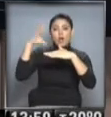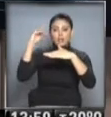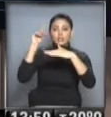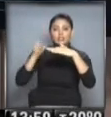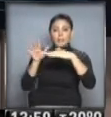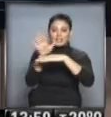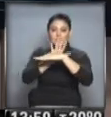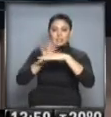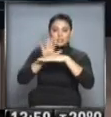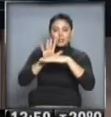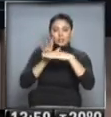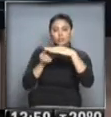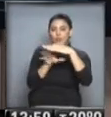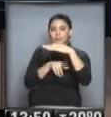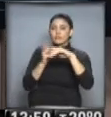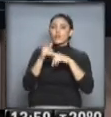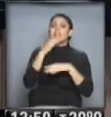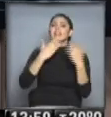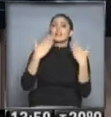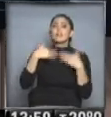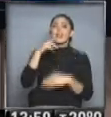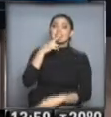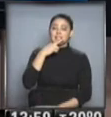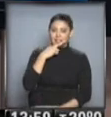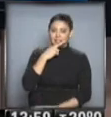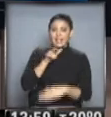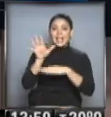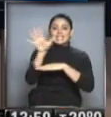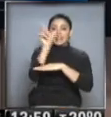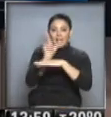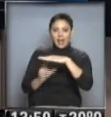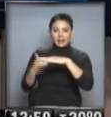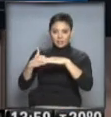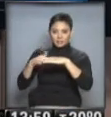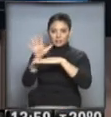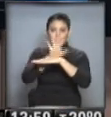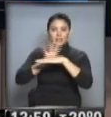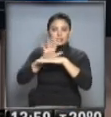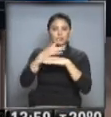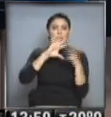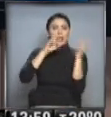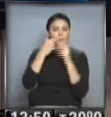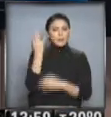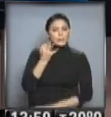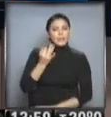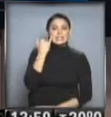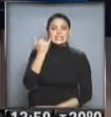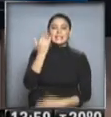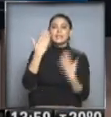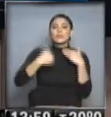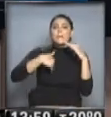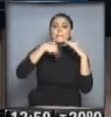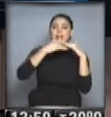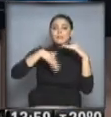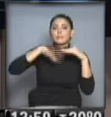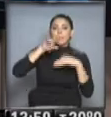zona central, todavía al norte no, con temperaturas de 17 grados. En la zona central, buenas condiciones meteorológicas. Ya hemos superado la temperatura máxima,